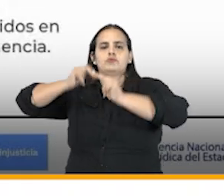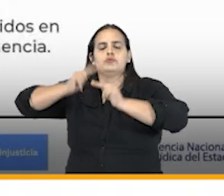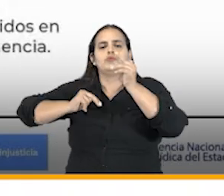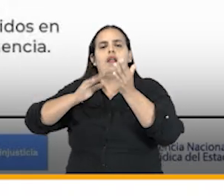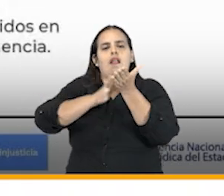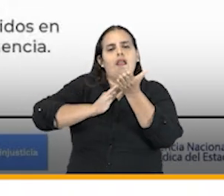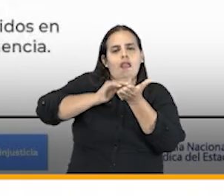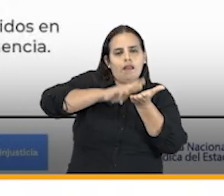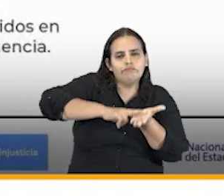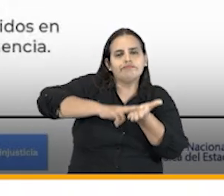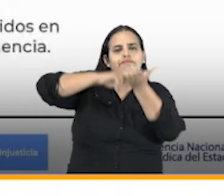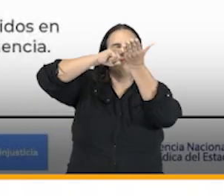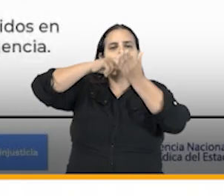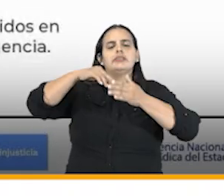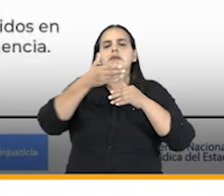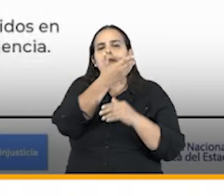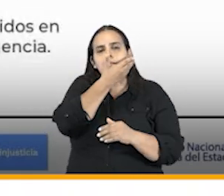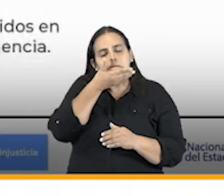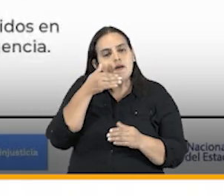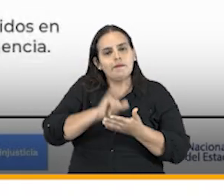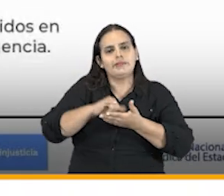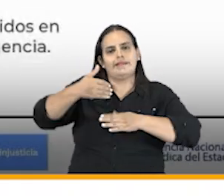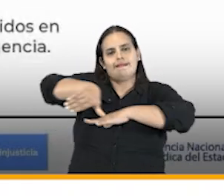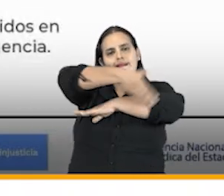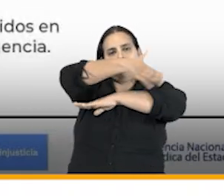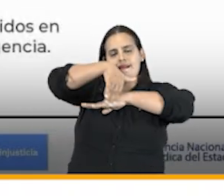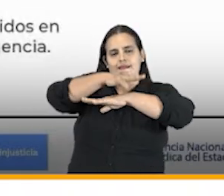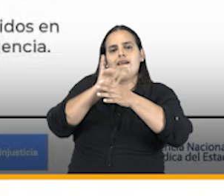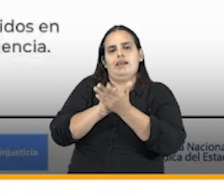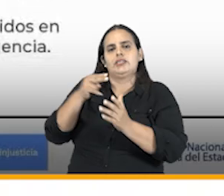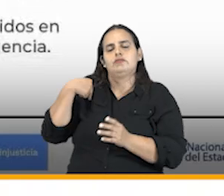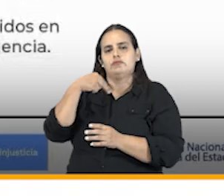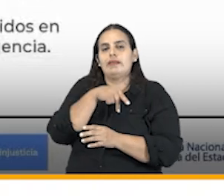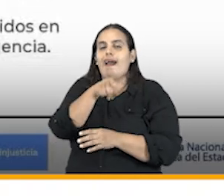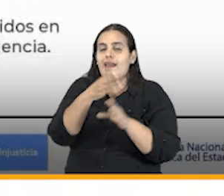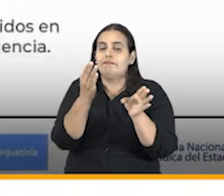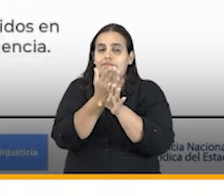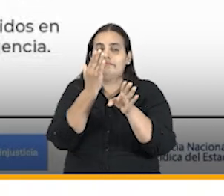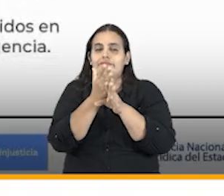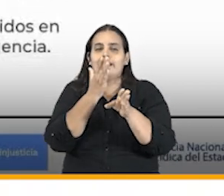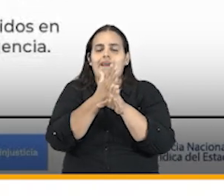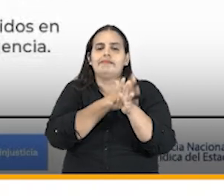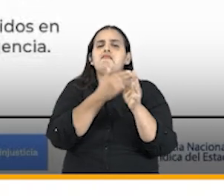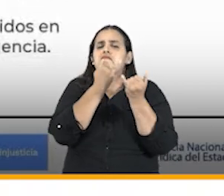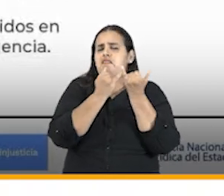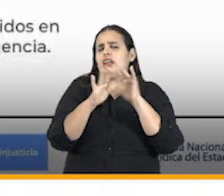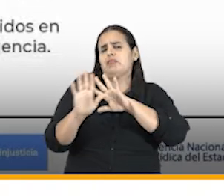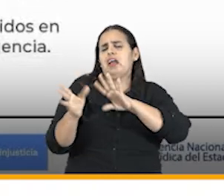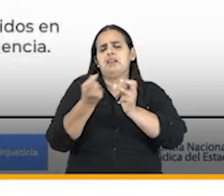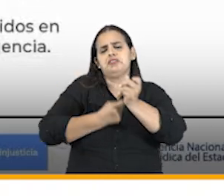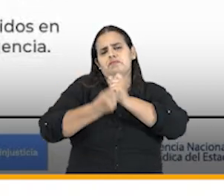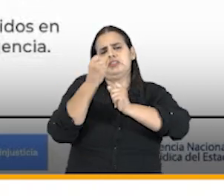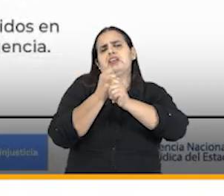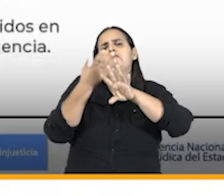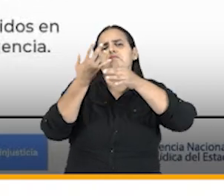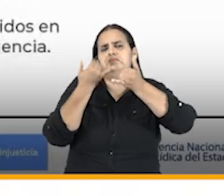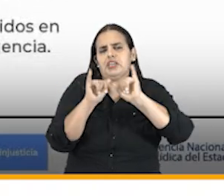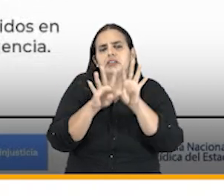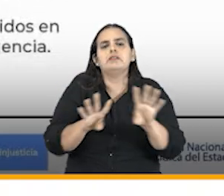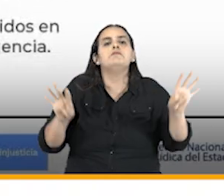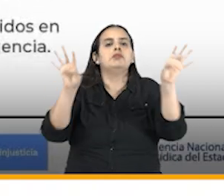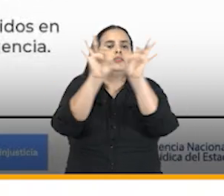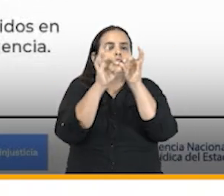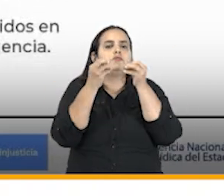rehabilitación y mejoramiento de la vía ahí tuvimos un pleito que ya finalizó el año pasado muy